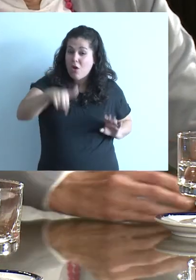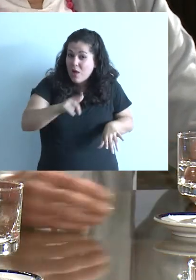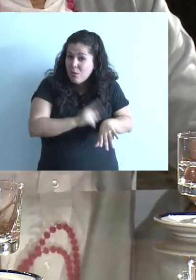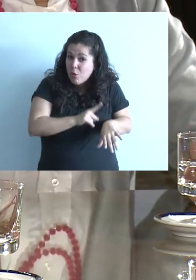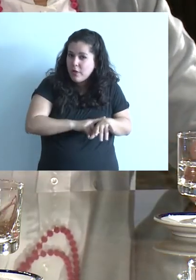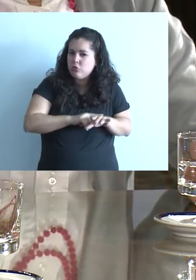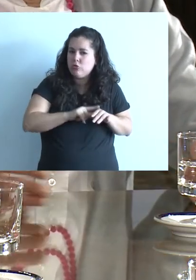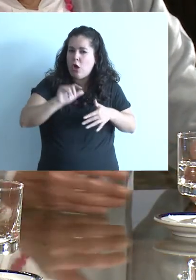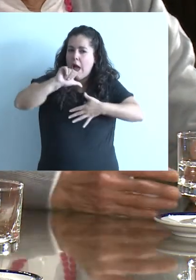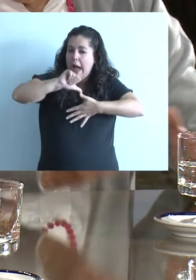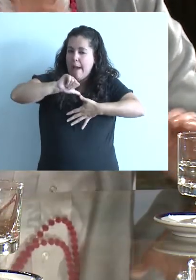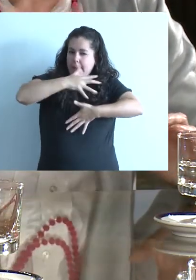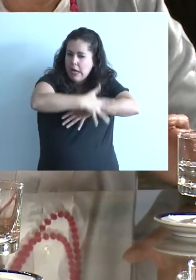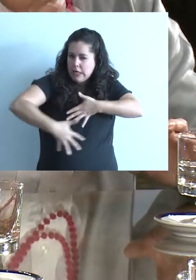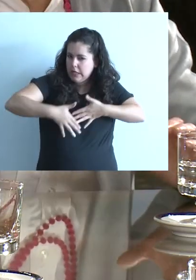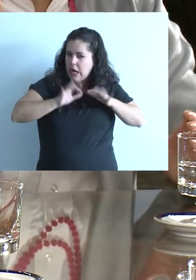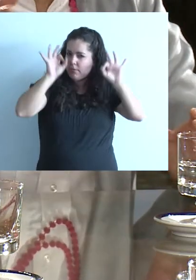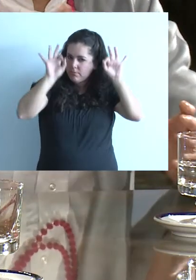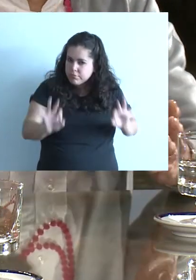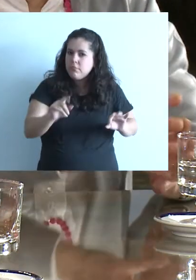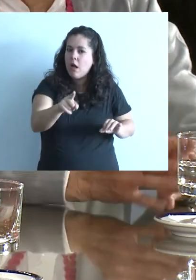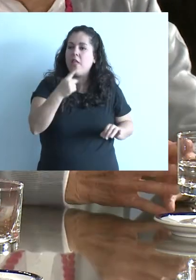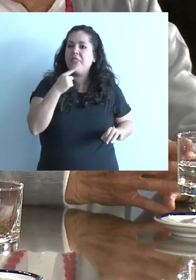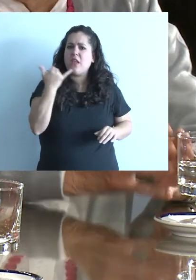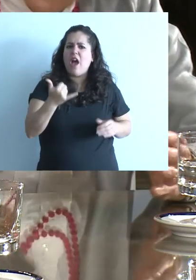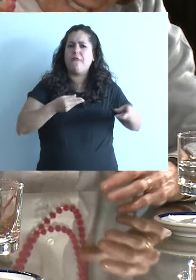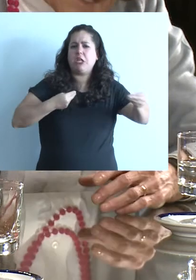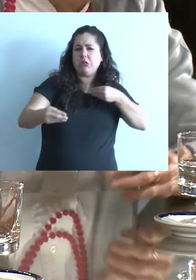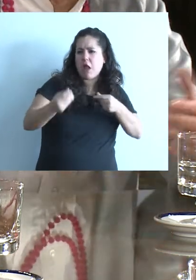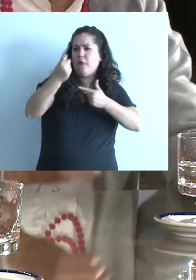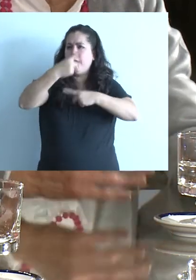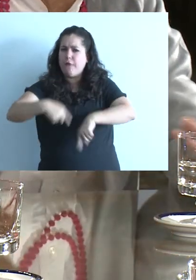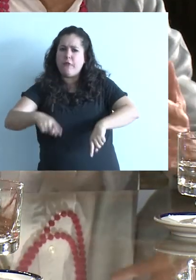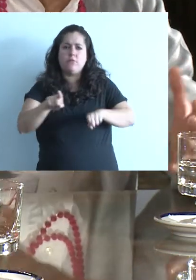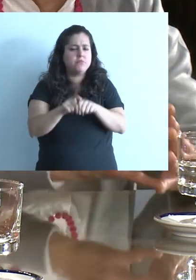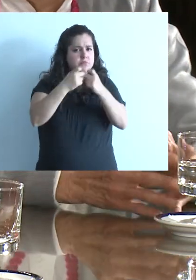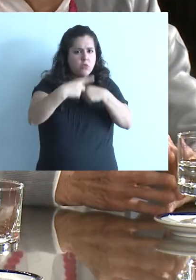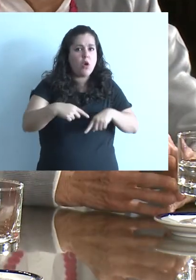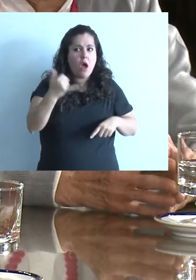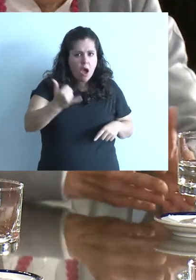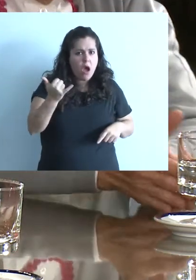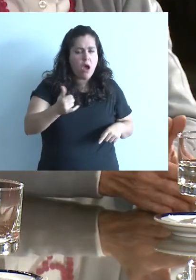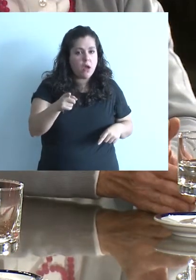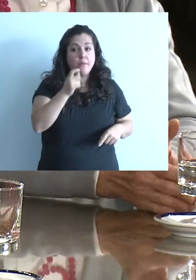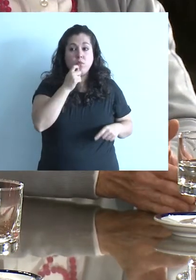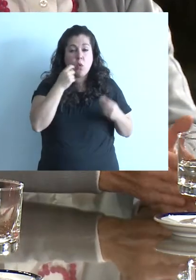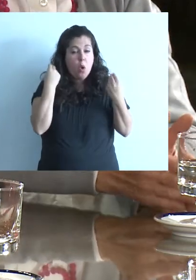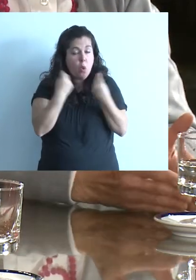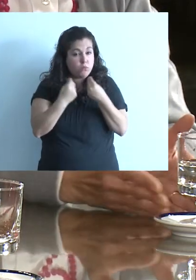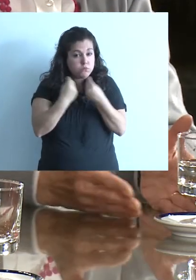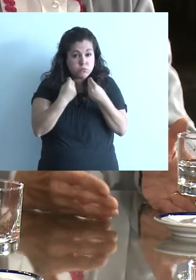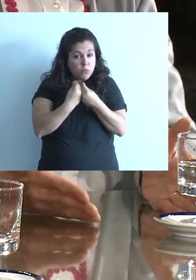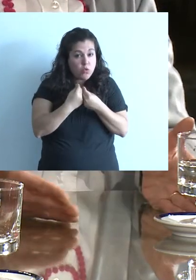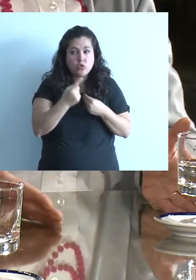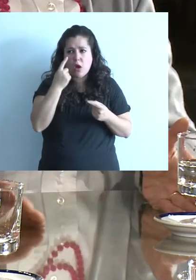está pasando en toda América Latina, este fue un punto de inflexión muy importante, la presencia de los zapatistas, etc. La